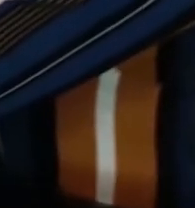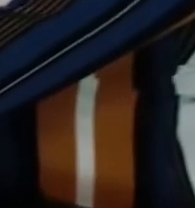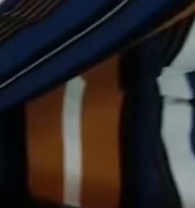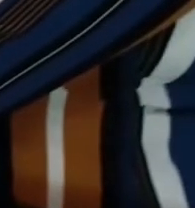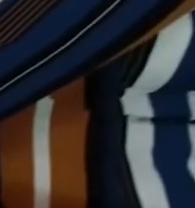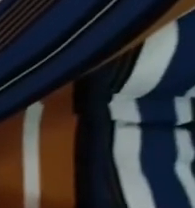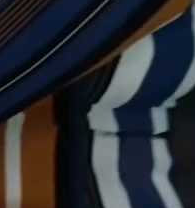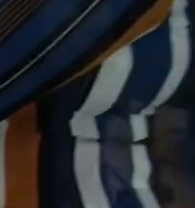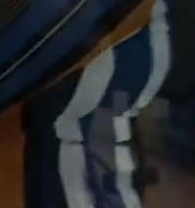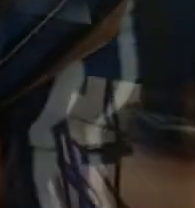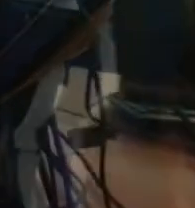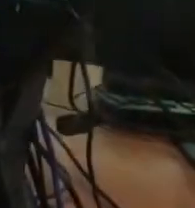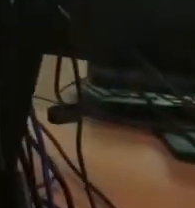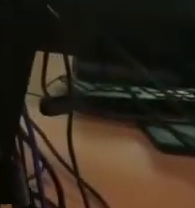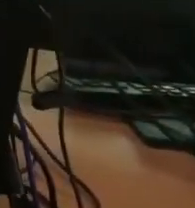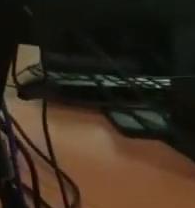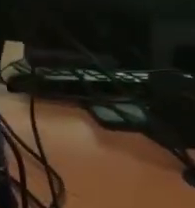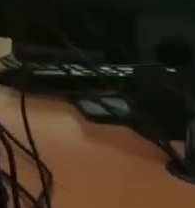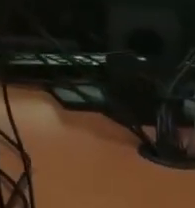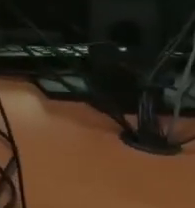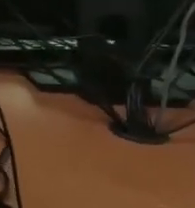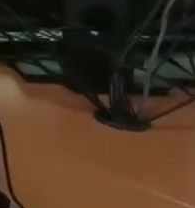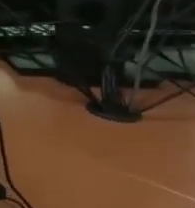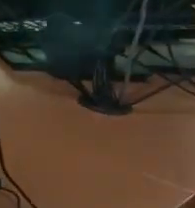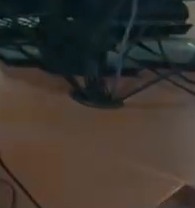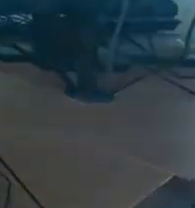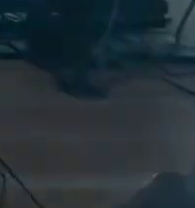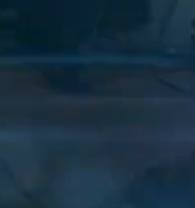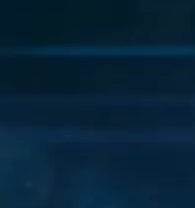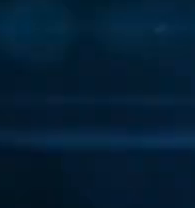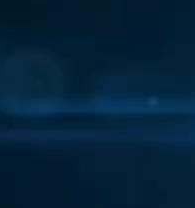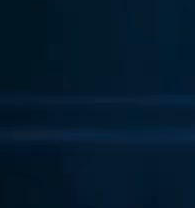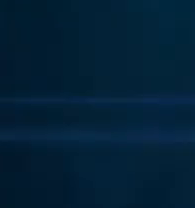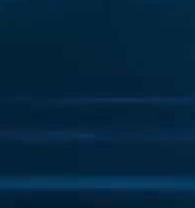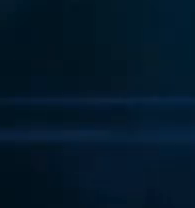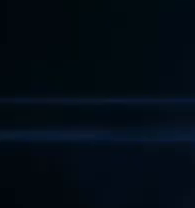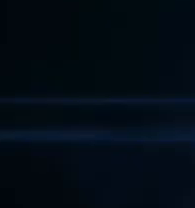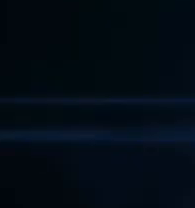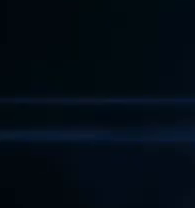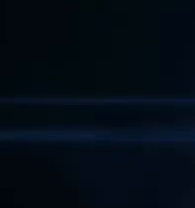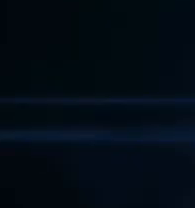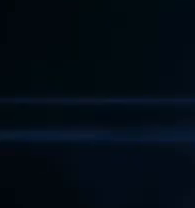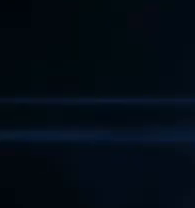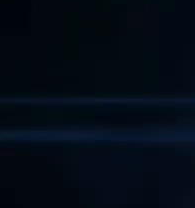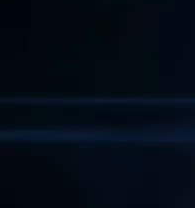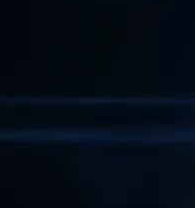Utiliza las herramientas tecnológicas que están a tu servicio. La justicia está a tu alcance.